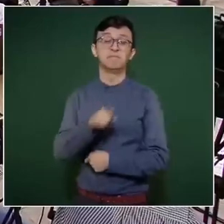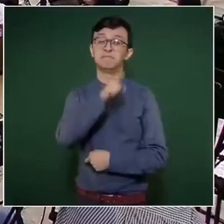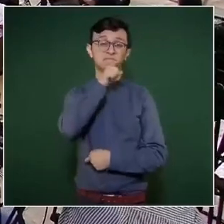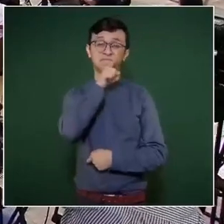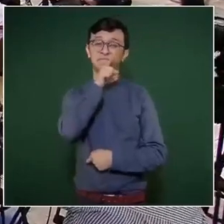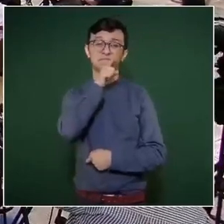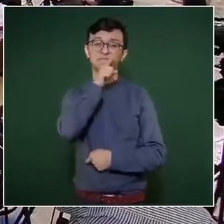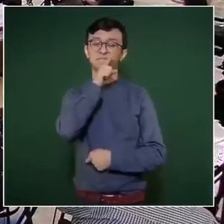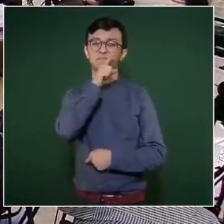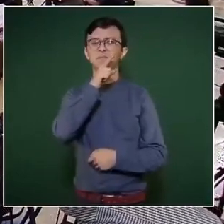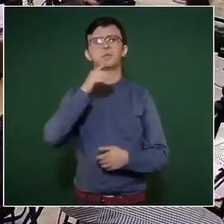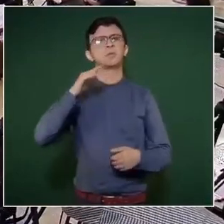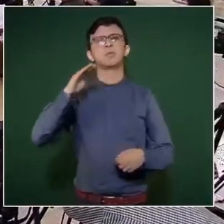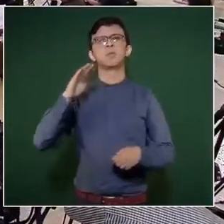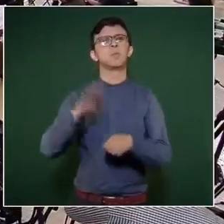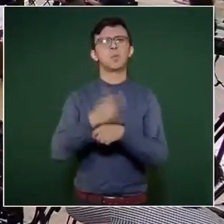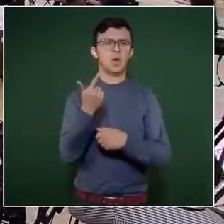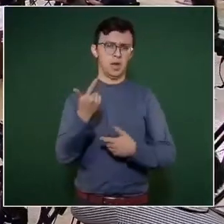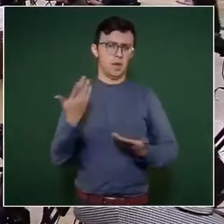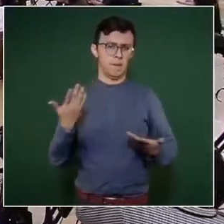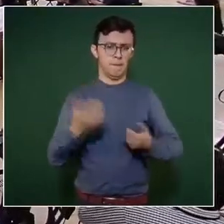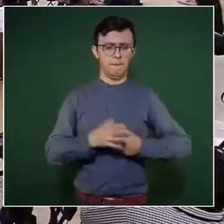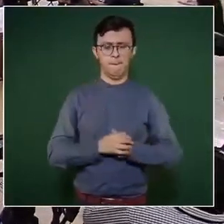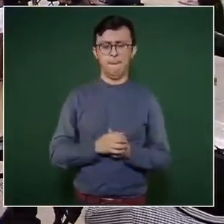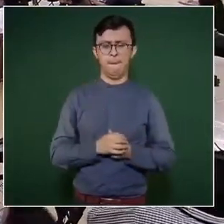porque una cosa